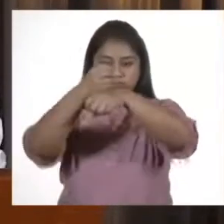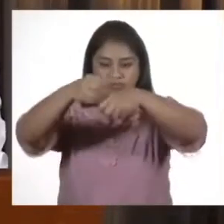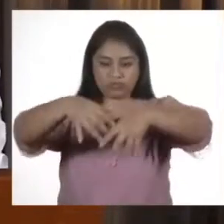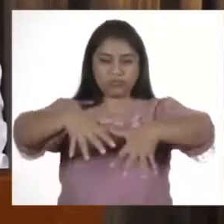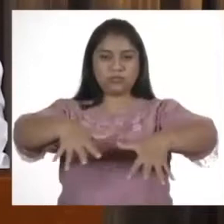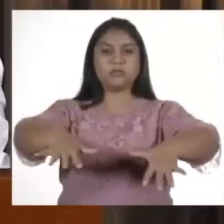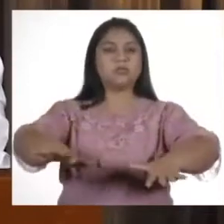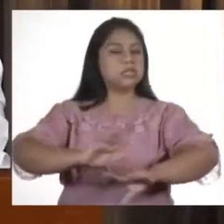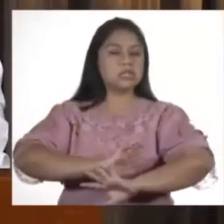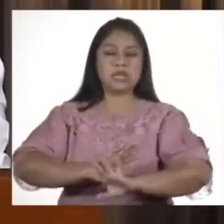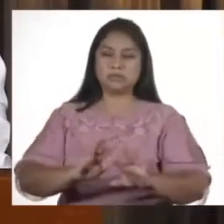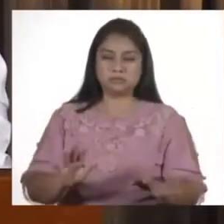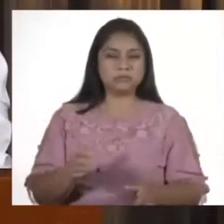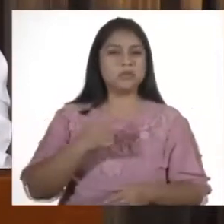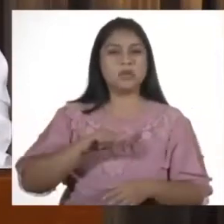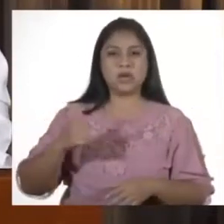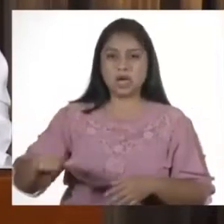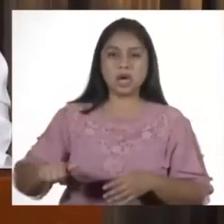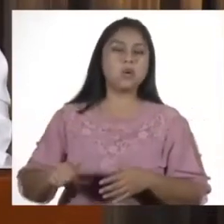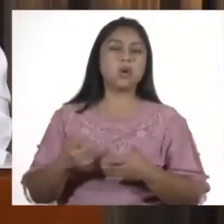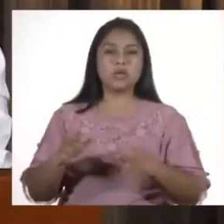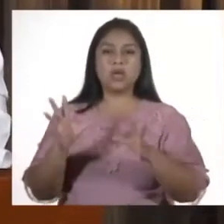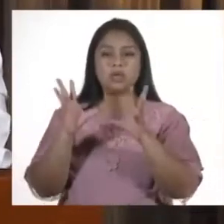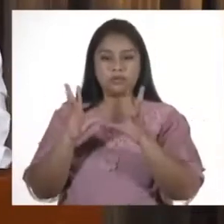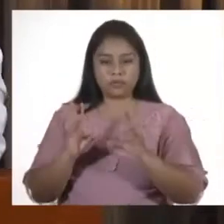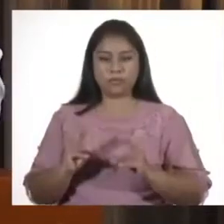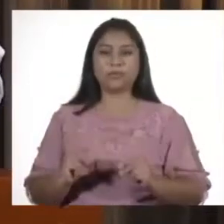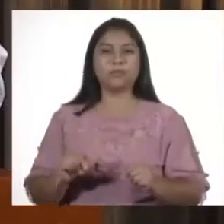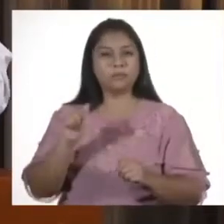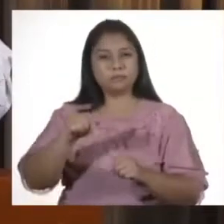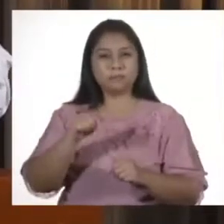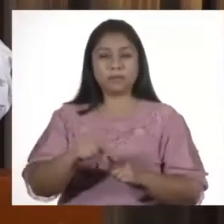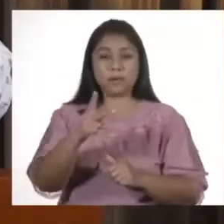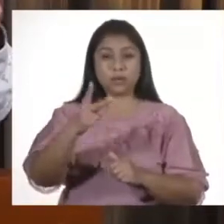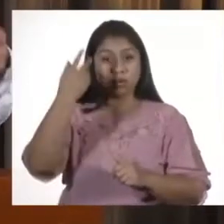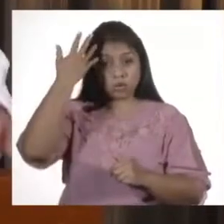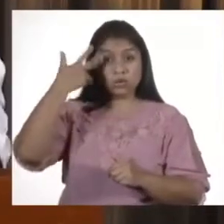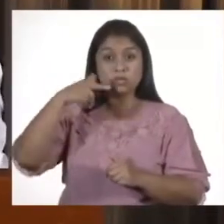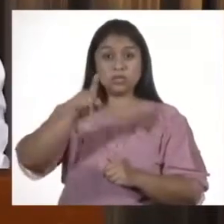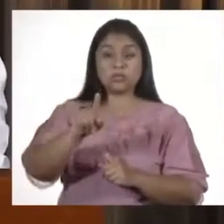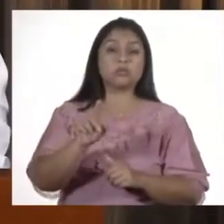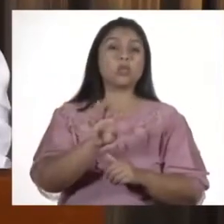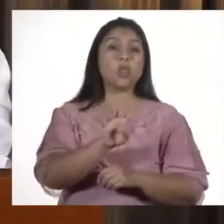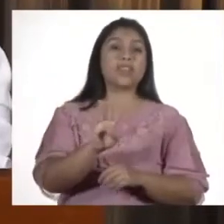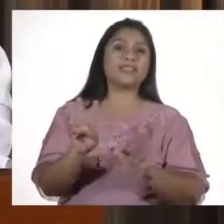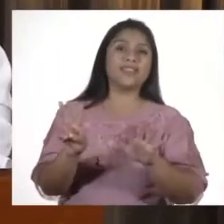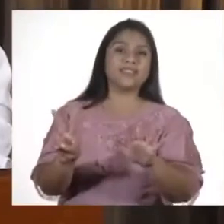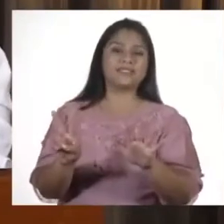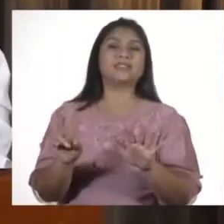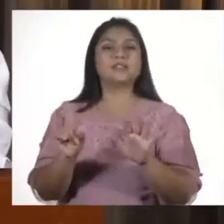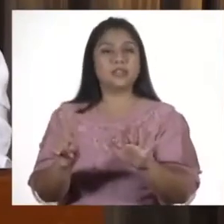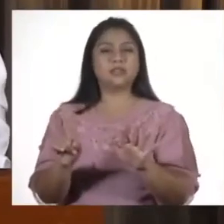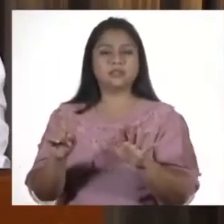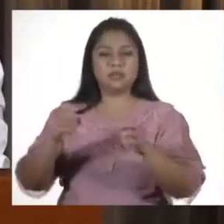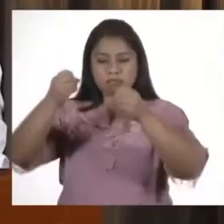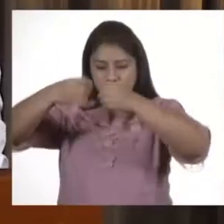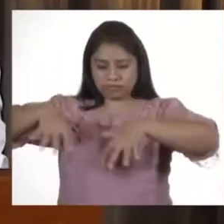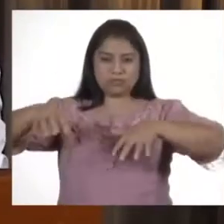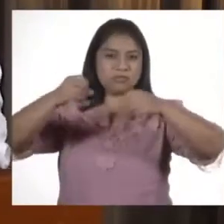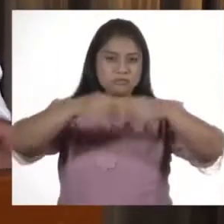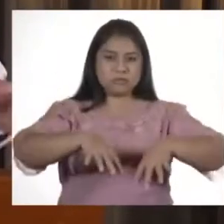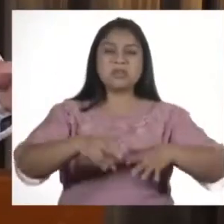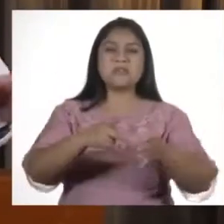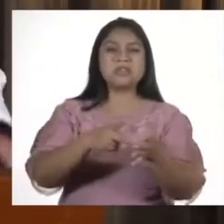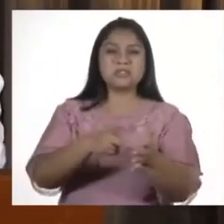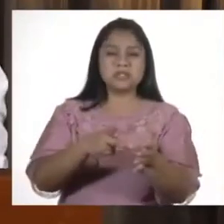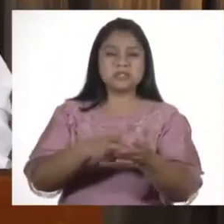tirando agua, descargando agua sobre el fuego, y mediante estos dos días, casi 46 descargas de agua, se ha logrado